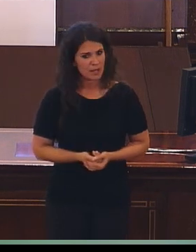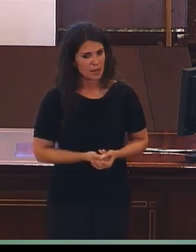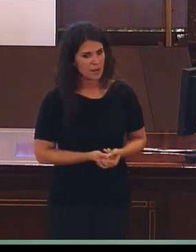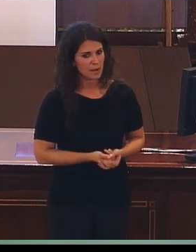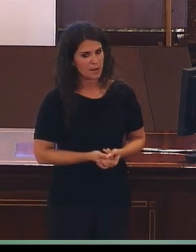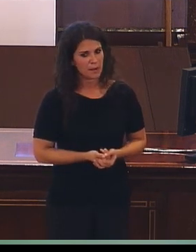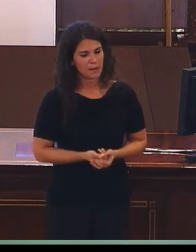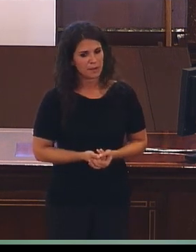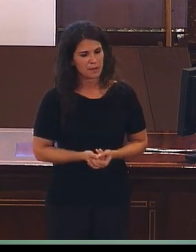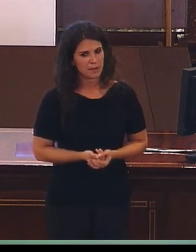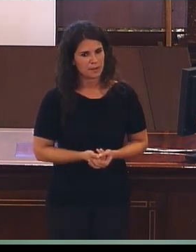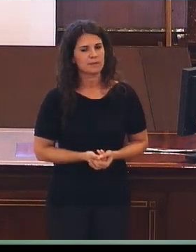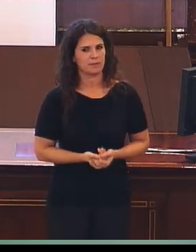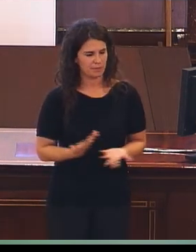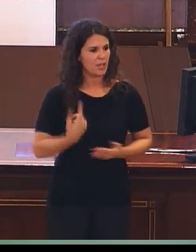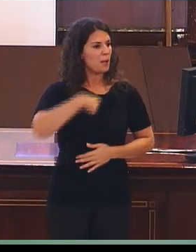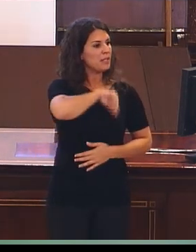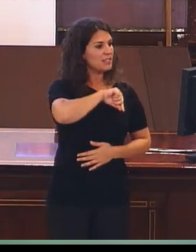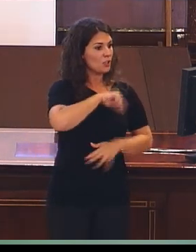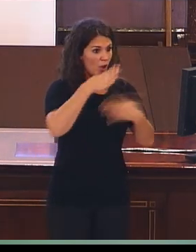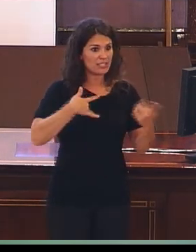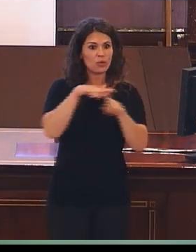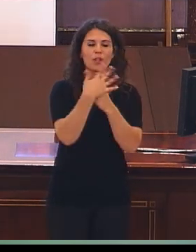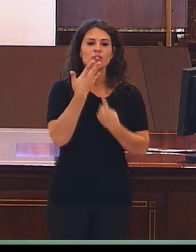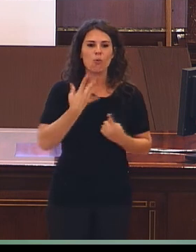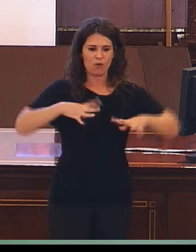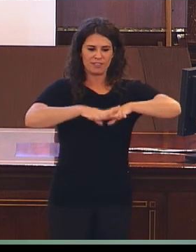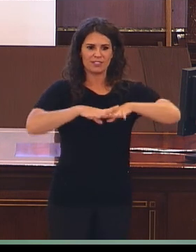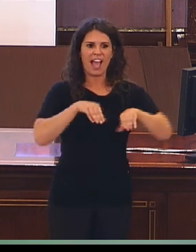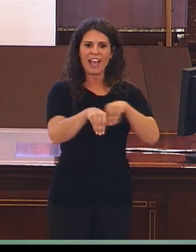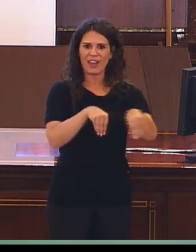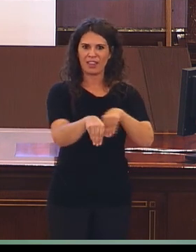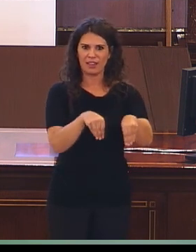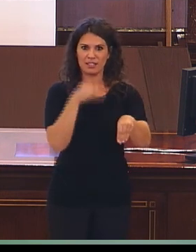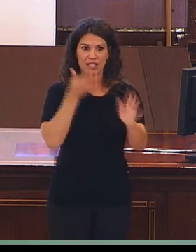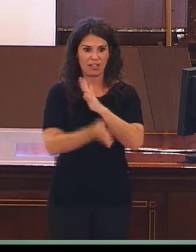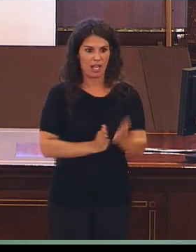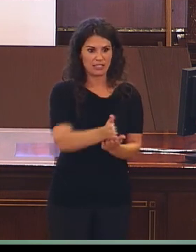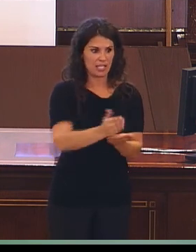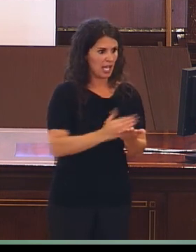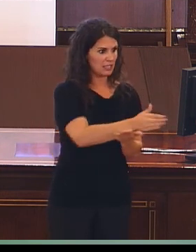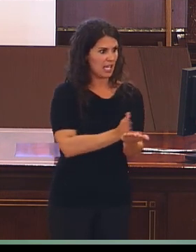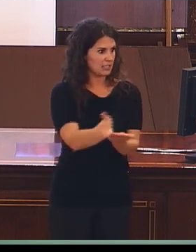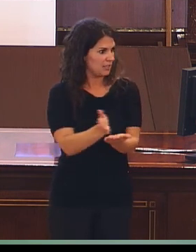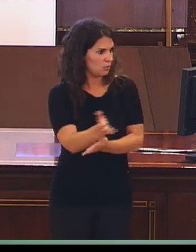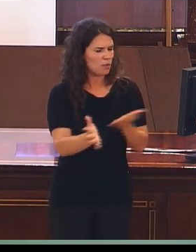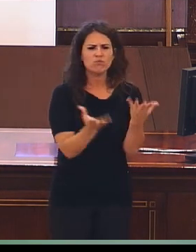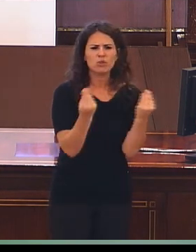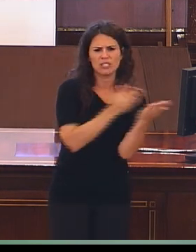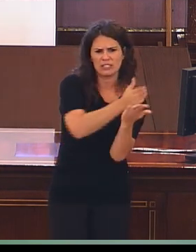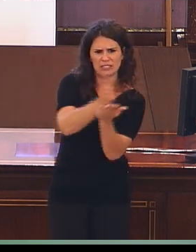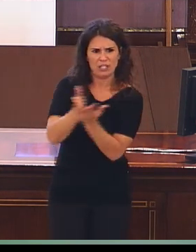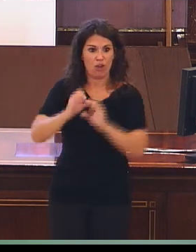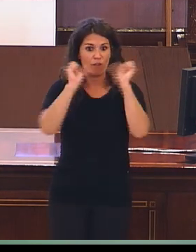que se puede mover en todas direcciones. Pero si está jugando el ajedrez, solo se puede mover en una dirección. O mejor dicho, tiene que